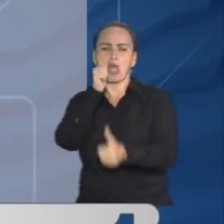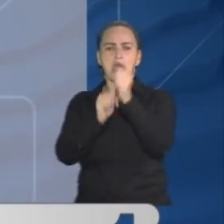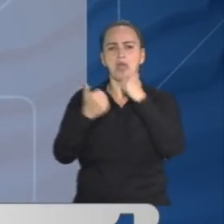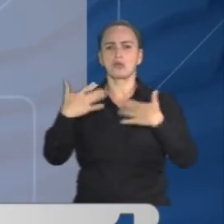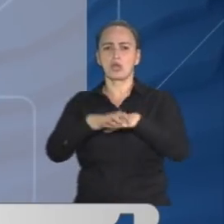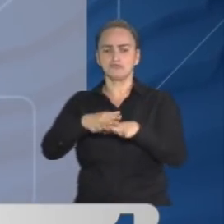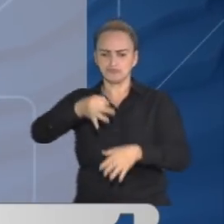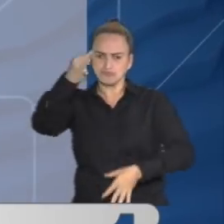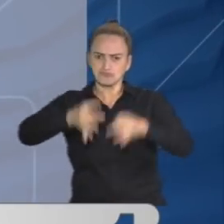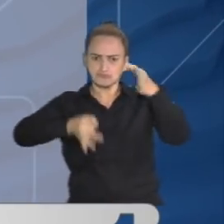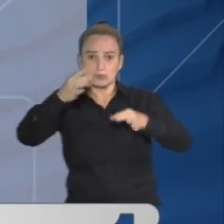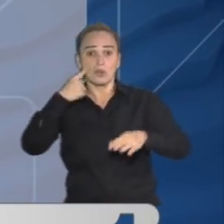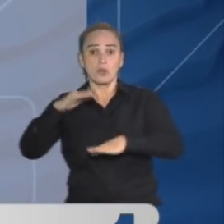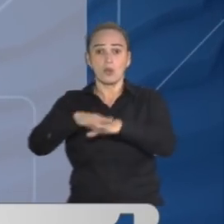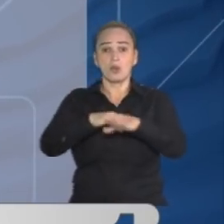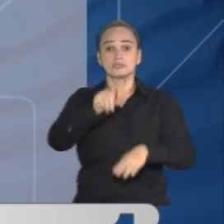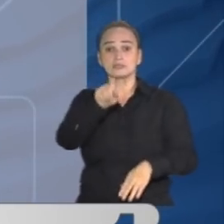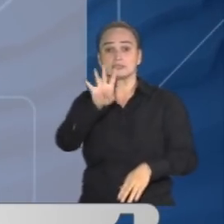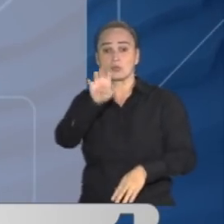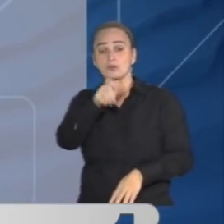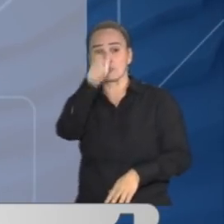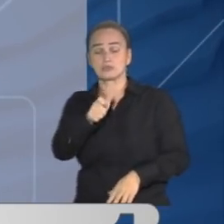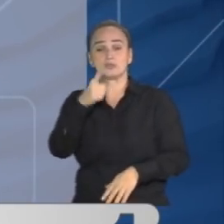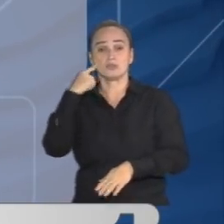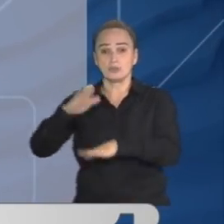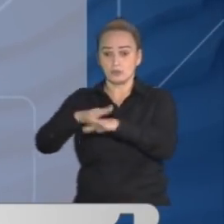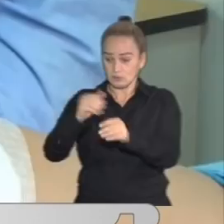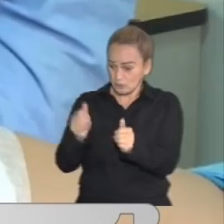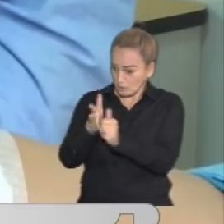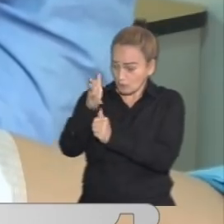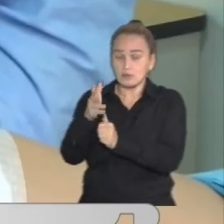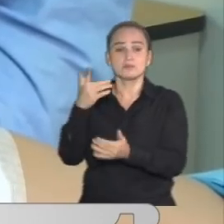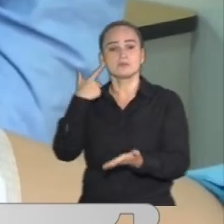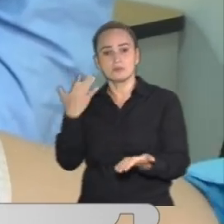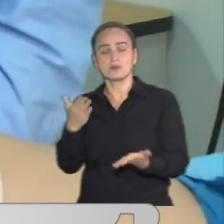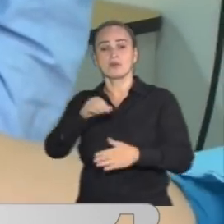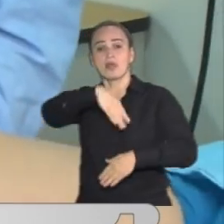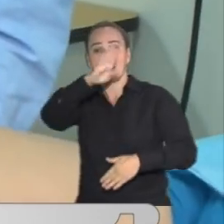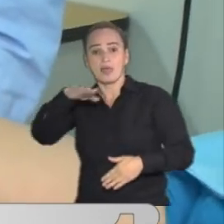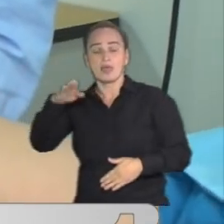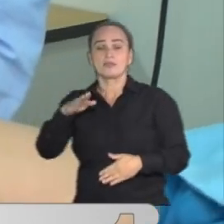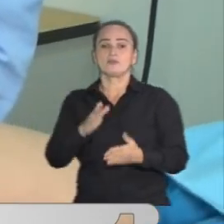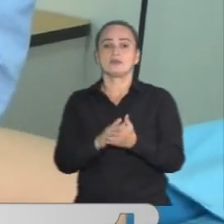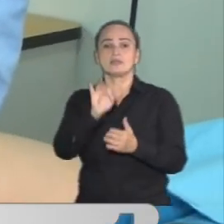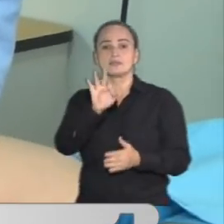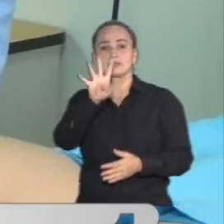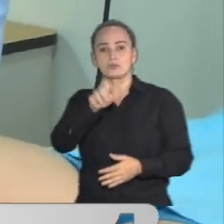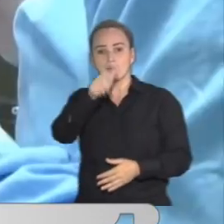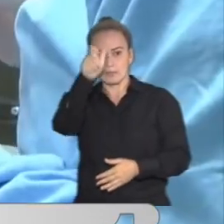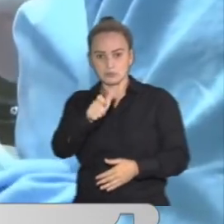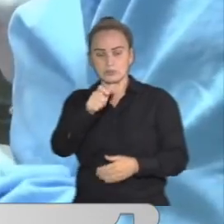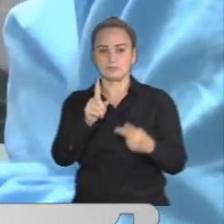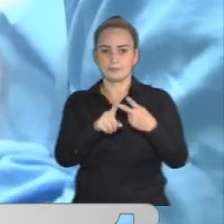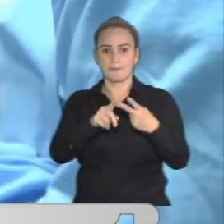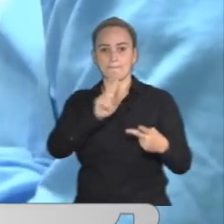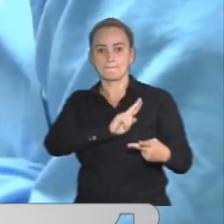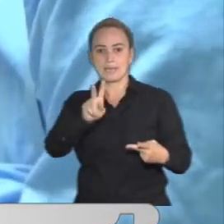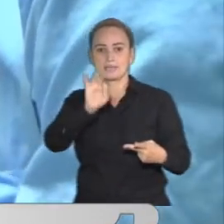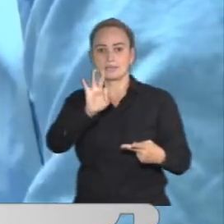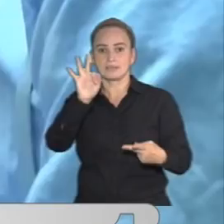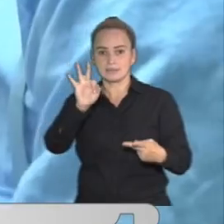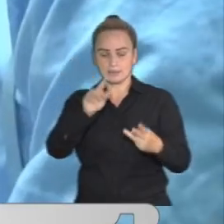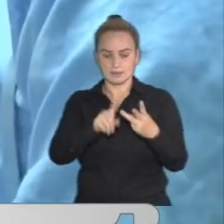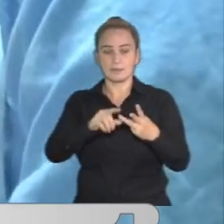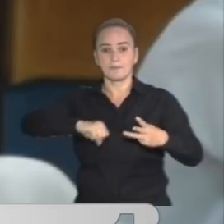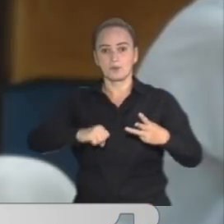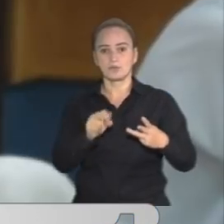pólvora. Son 64 lesionados según el Instituto Nacional de Salud. Por zonas Antioquia lidera la lista con 39 lesionados, Valle con 33,